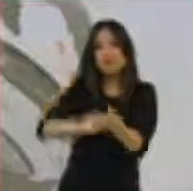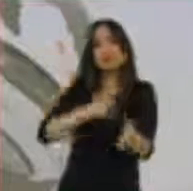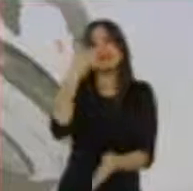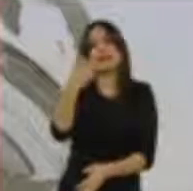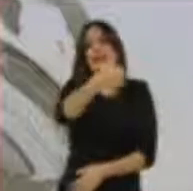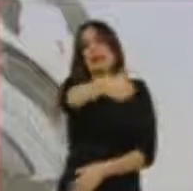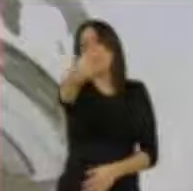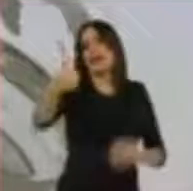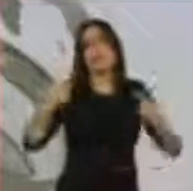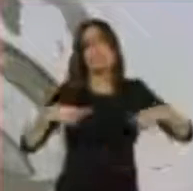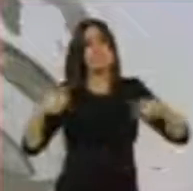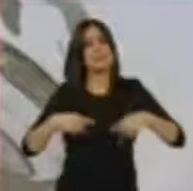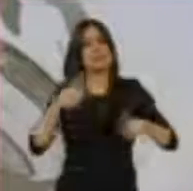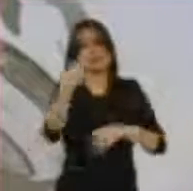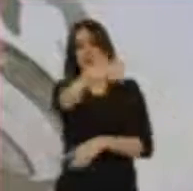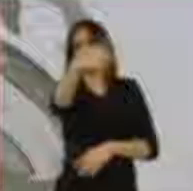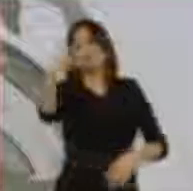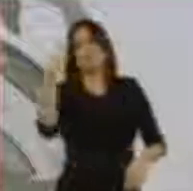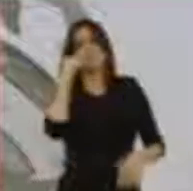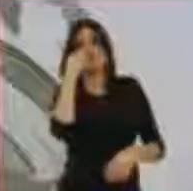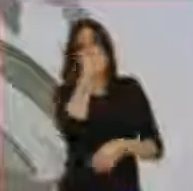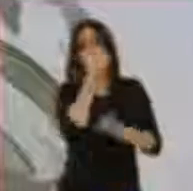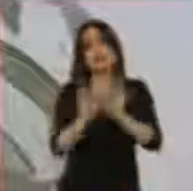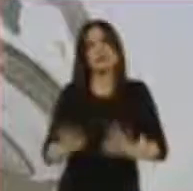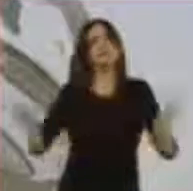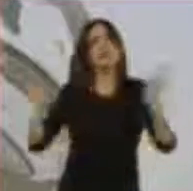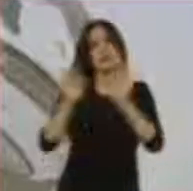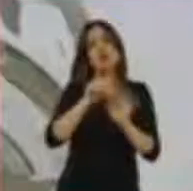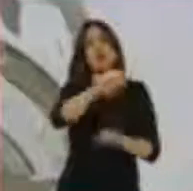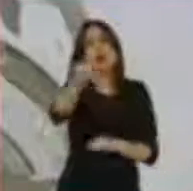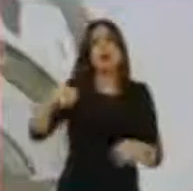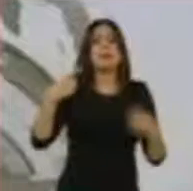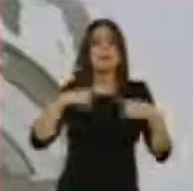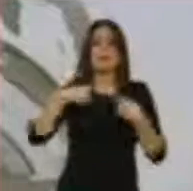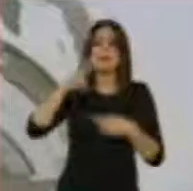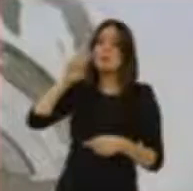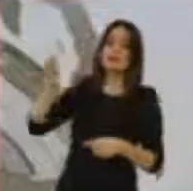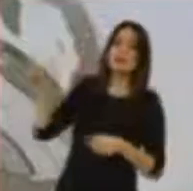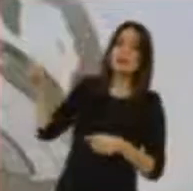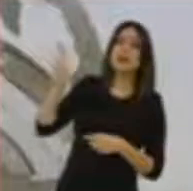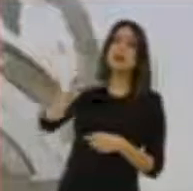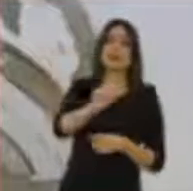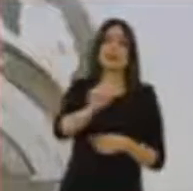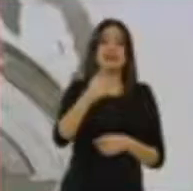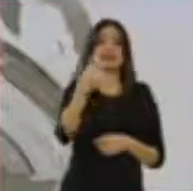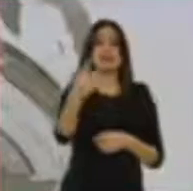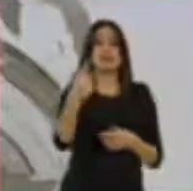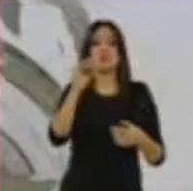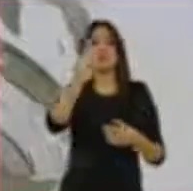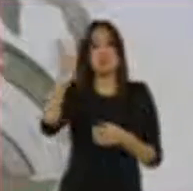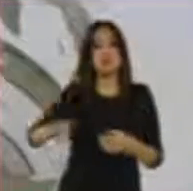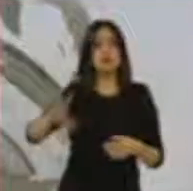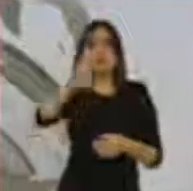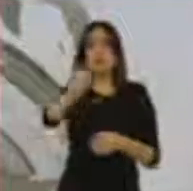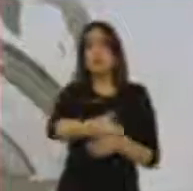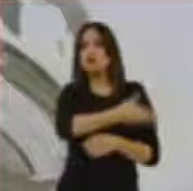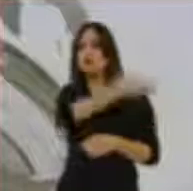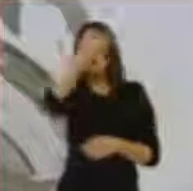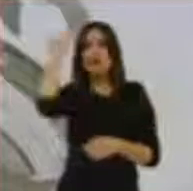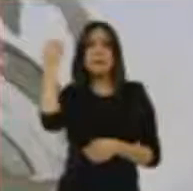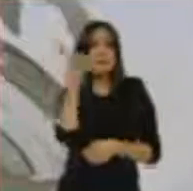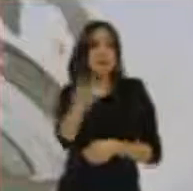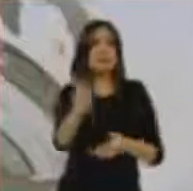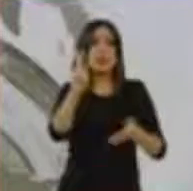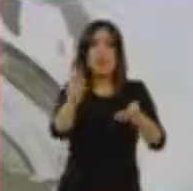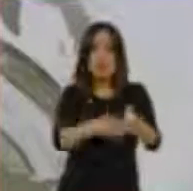Claro. Entonces, sí preocupa un poco que la gente no esté solo un treinta y uno por ciento. Está enterada. Enterada del del tema, porque